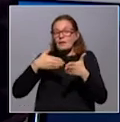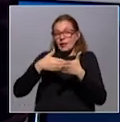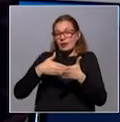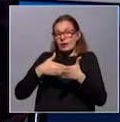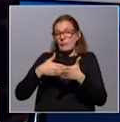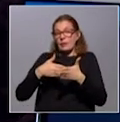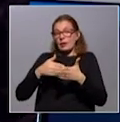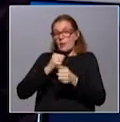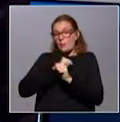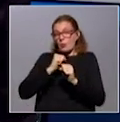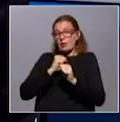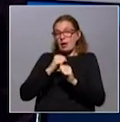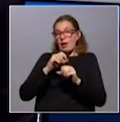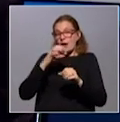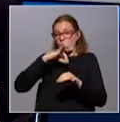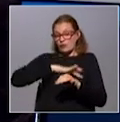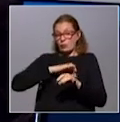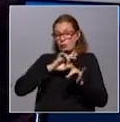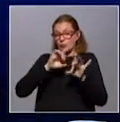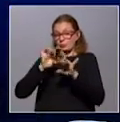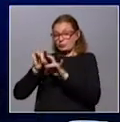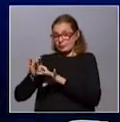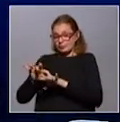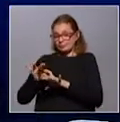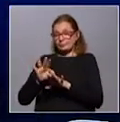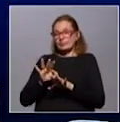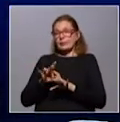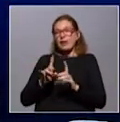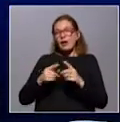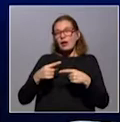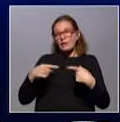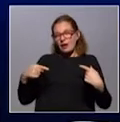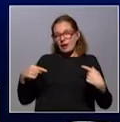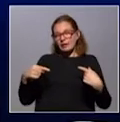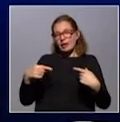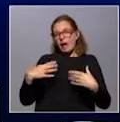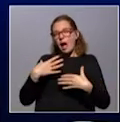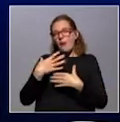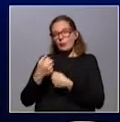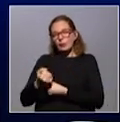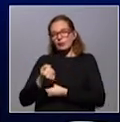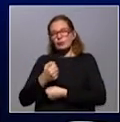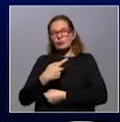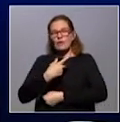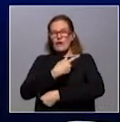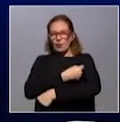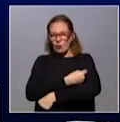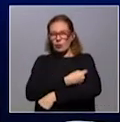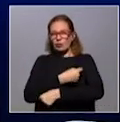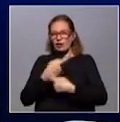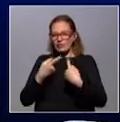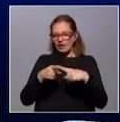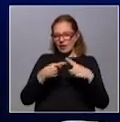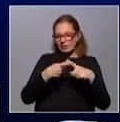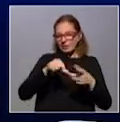contención a fin de que este virus no circule. Bien. Hay varias iniciativas de vacunas, varios laboratorios de varios países